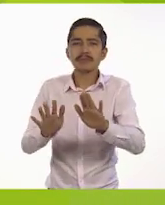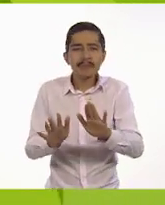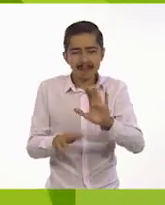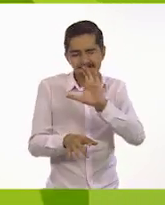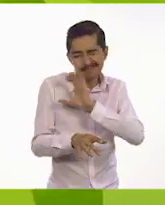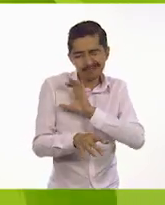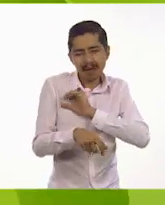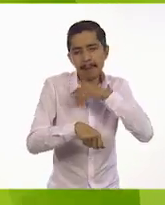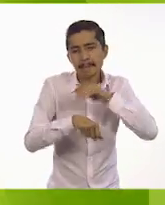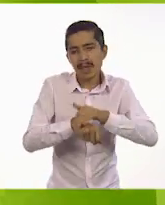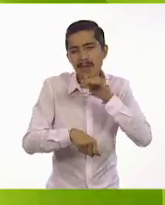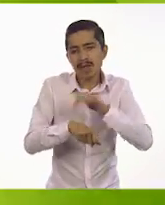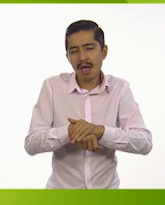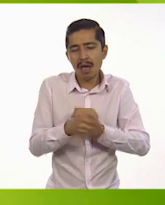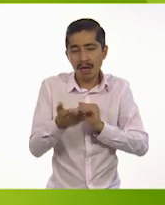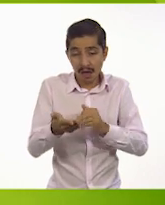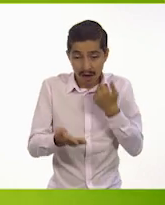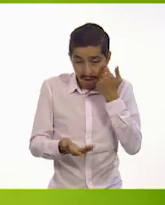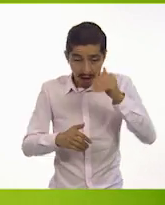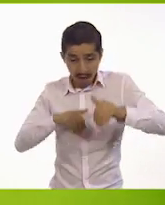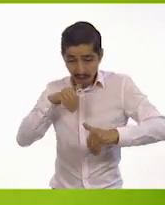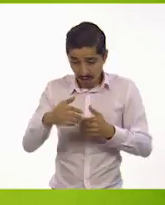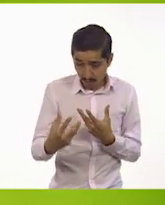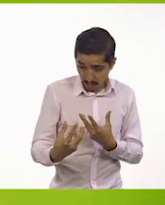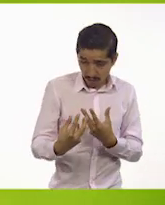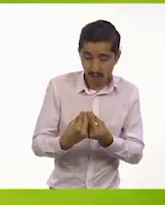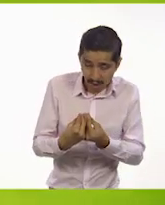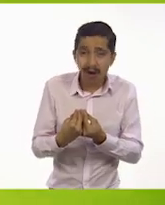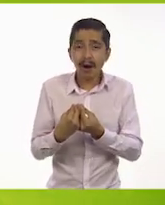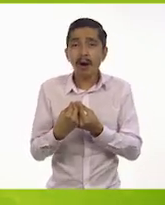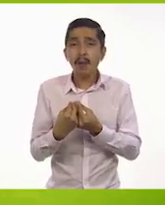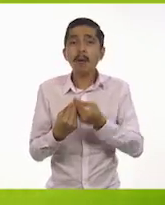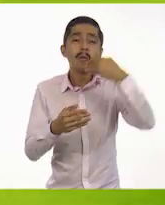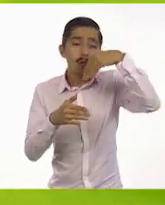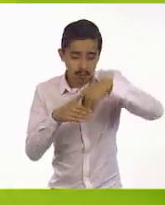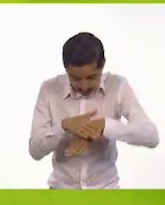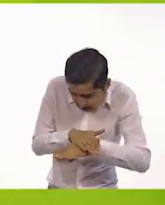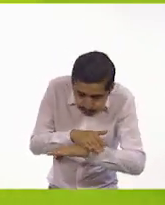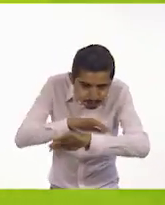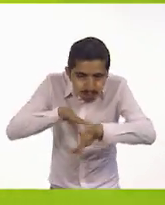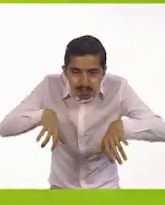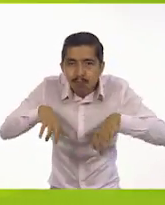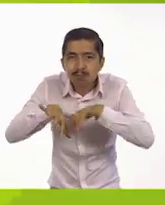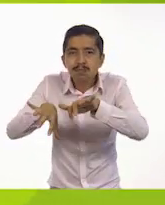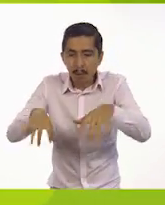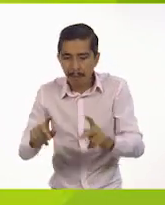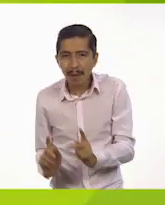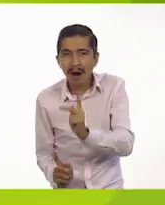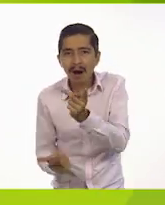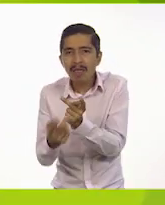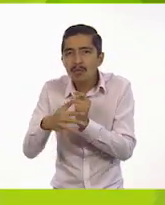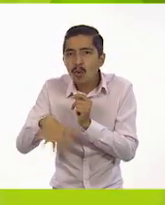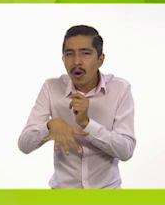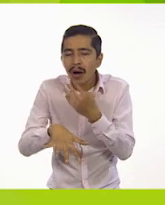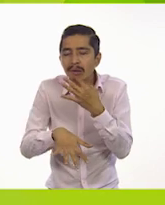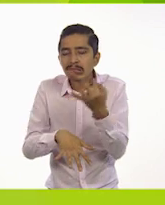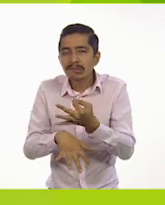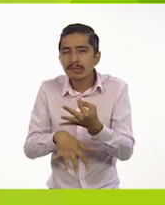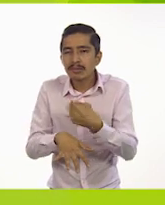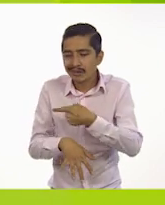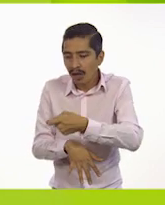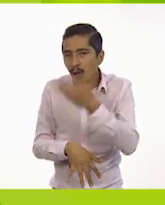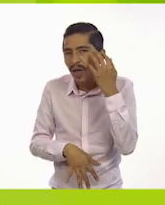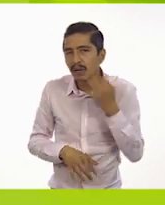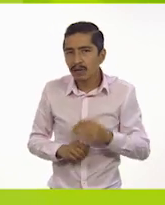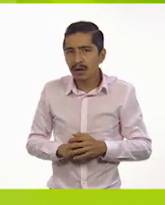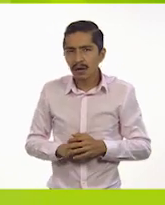Queridísima amiga, ¿quiere usted nadar conmigo y bucear en busca de algas? Exquisitas. Saludos, león.